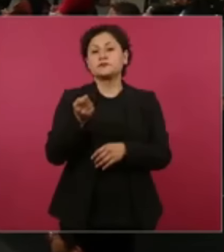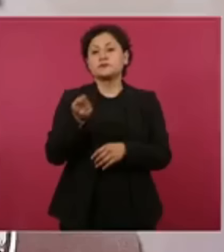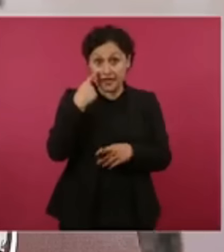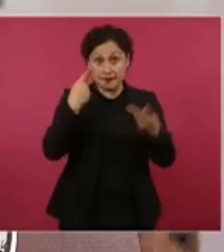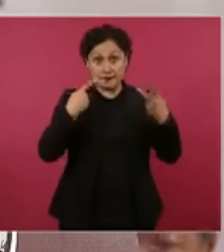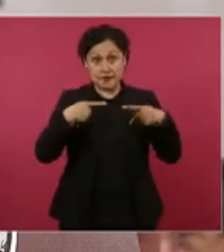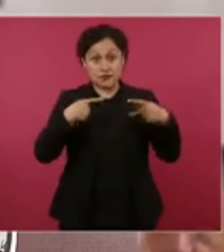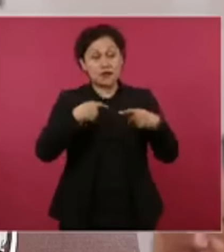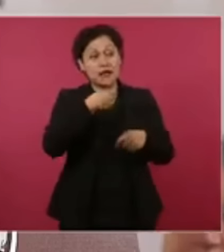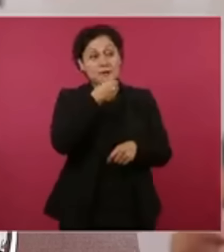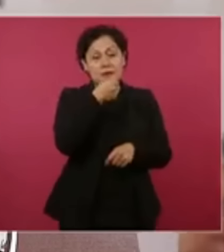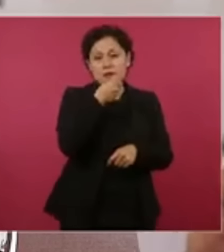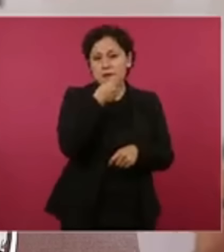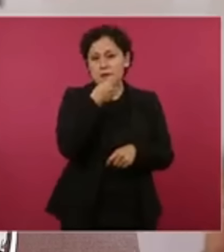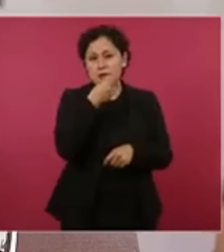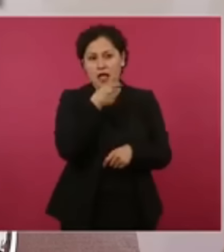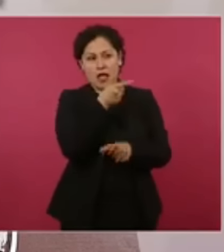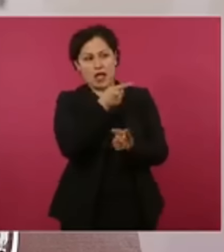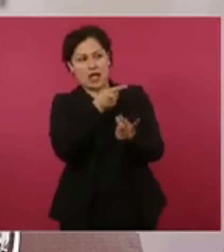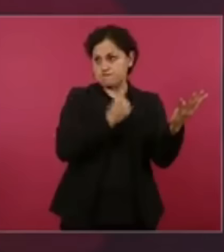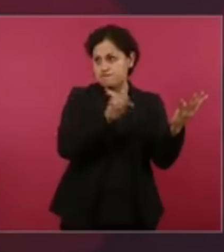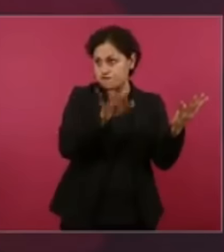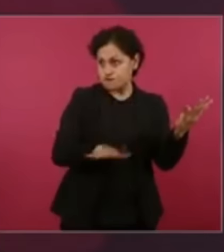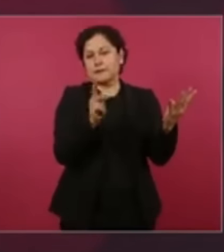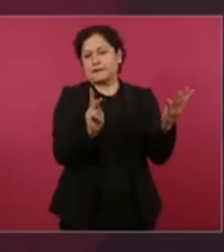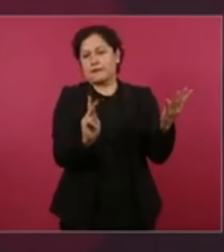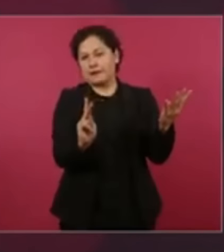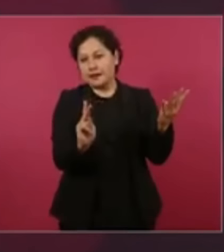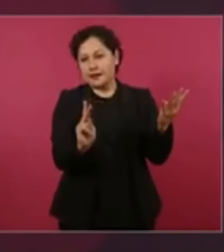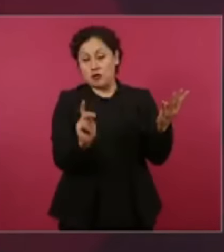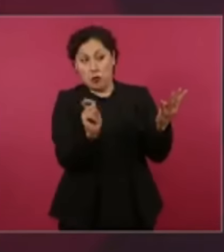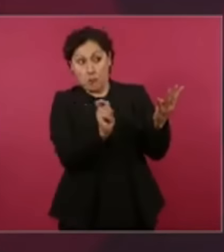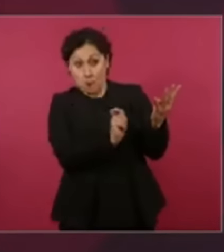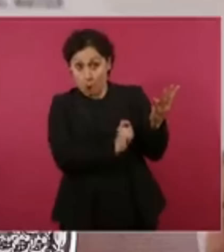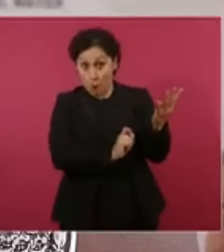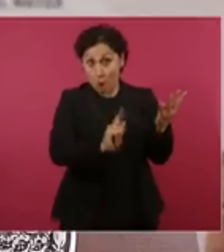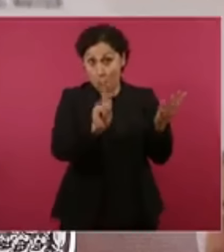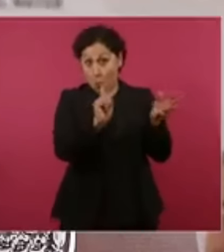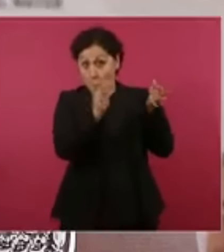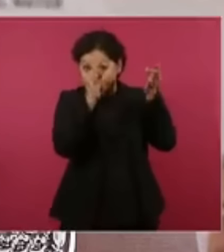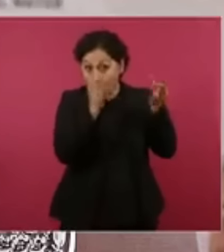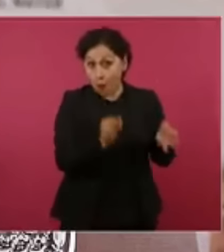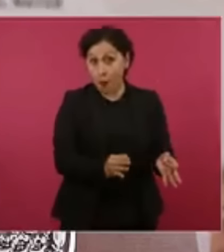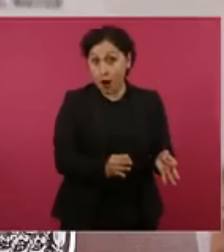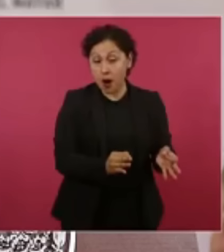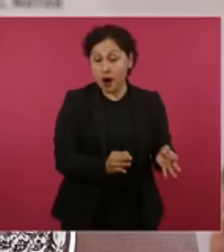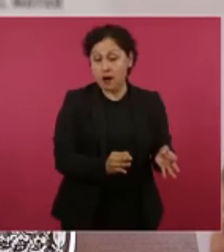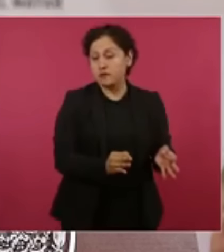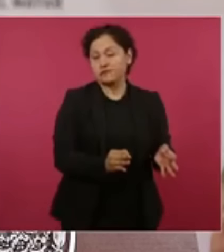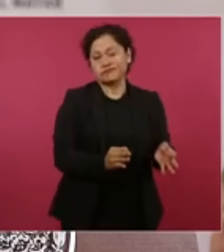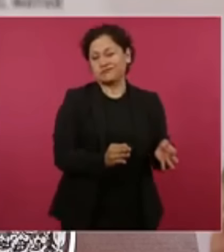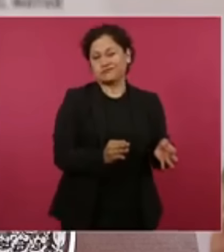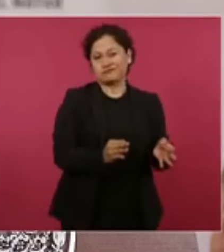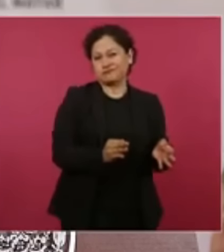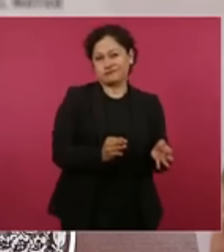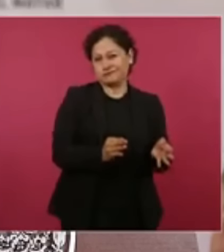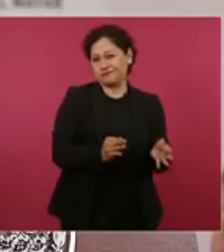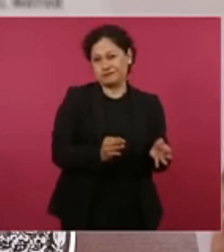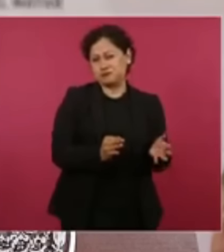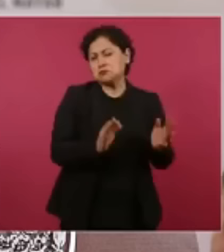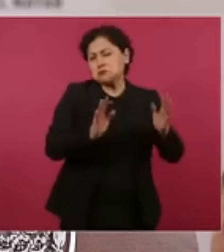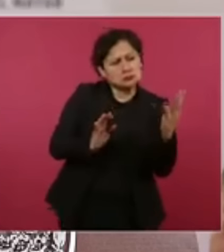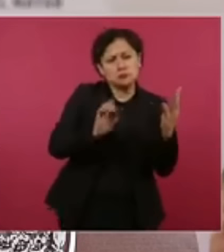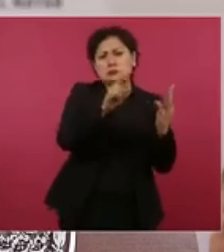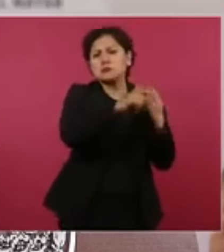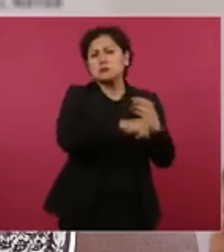famosos que no necesariamente son los más buenos periodistas de México? los más